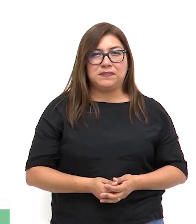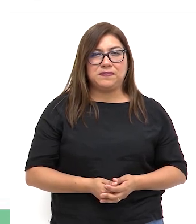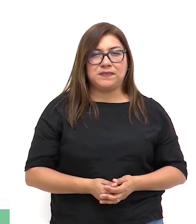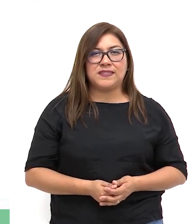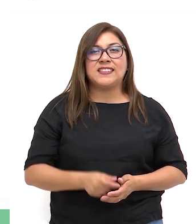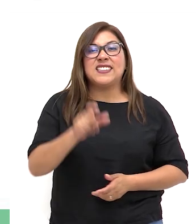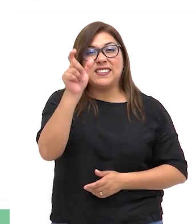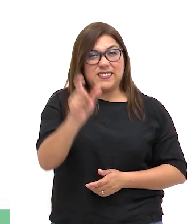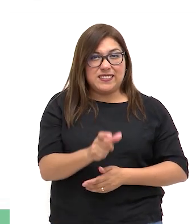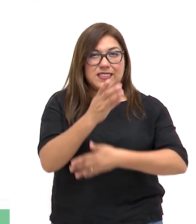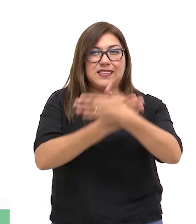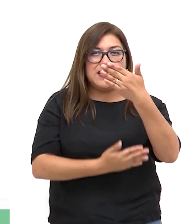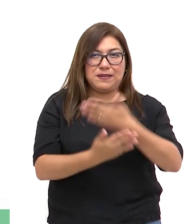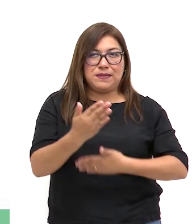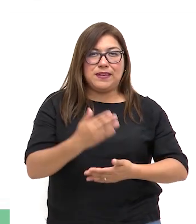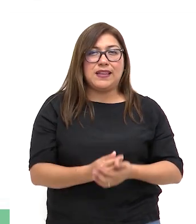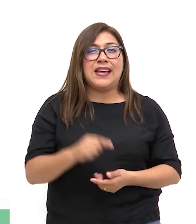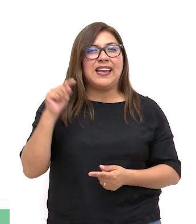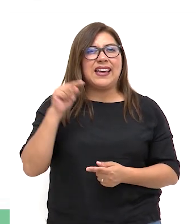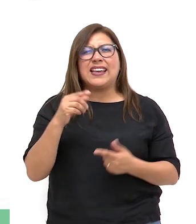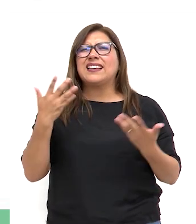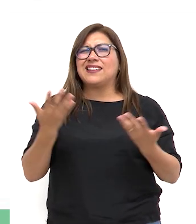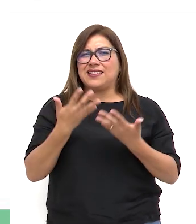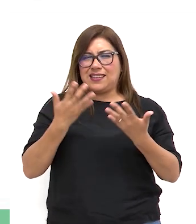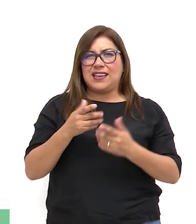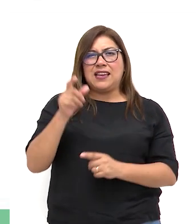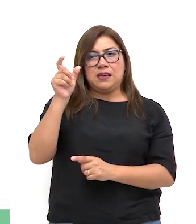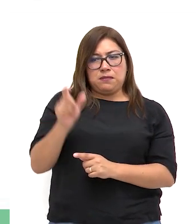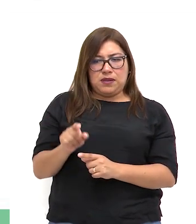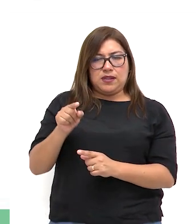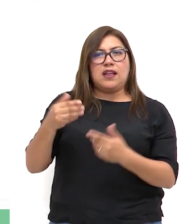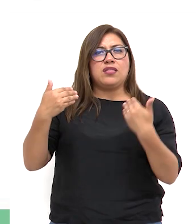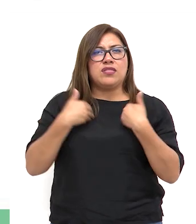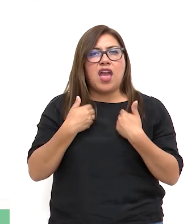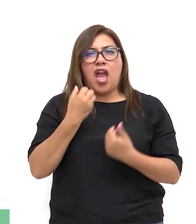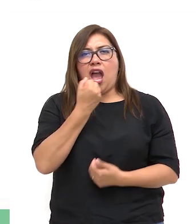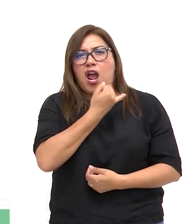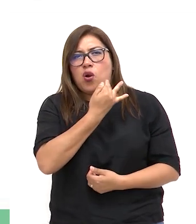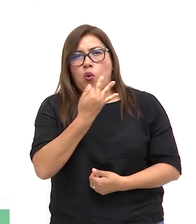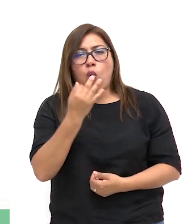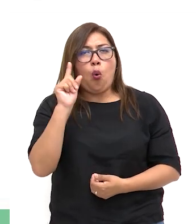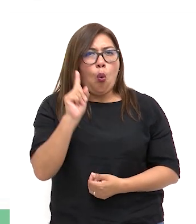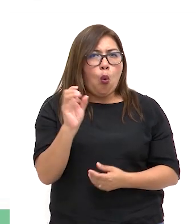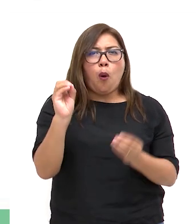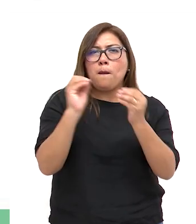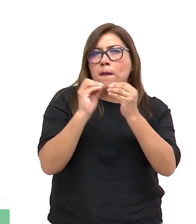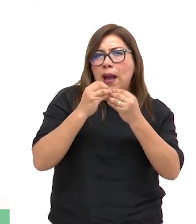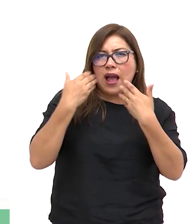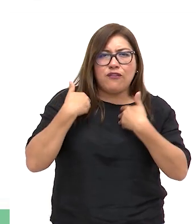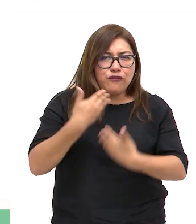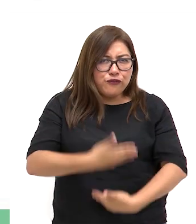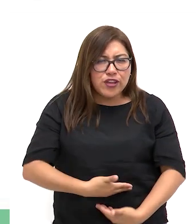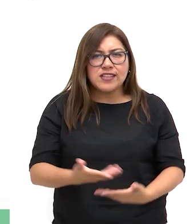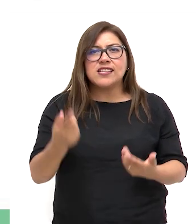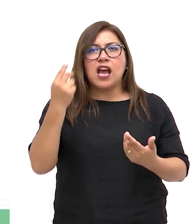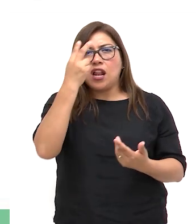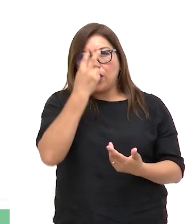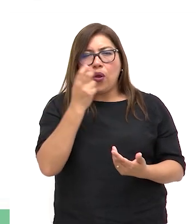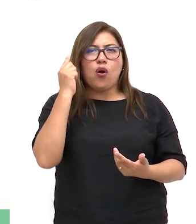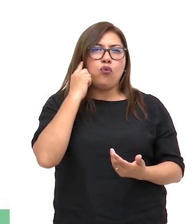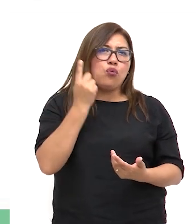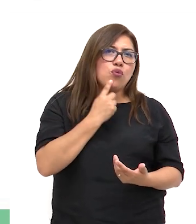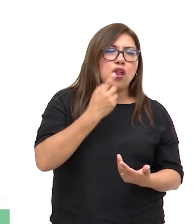La persona con discapacidad es aquella que tiene una o más deficiencias físicas, sensoriales,